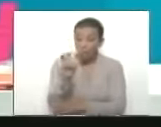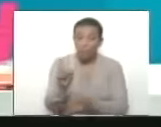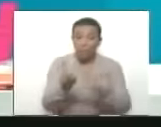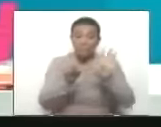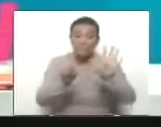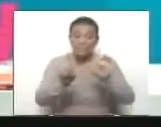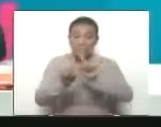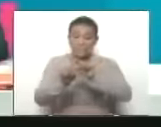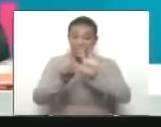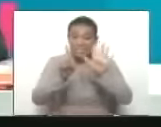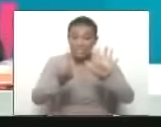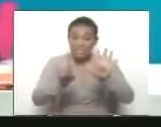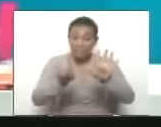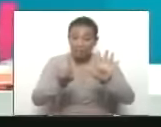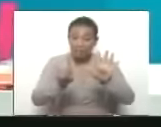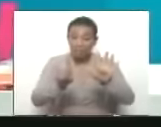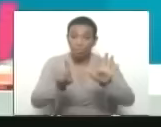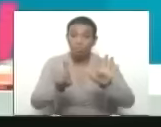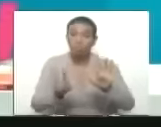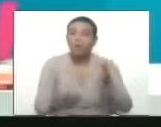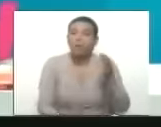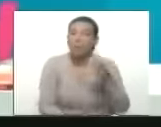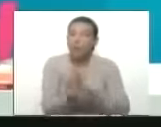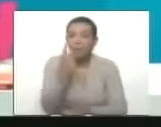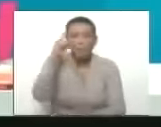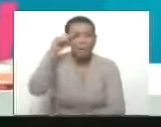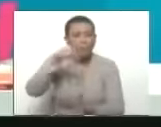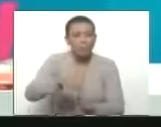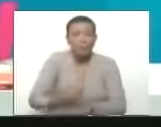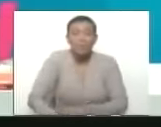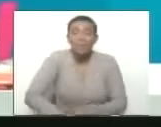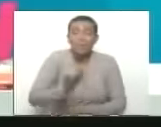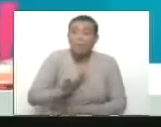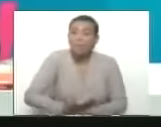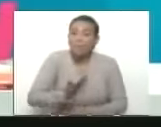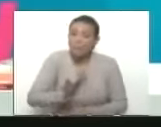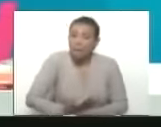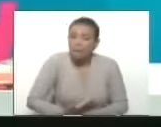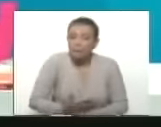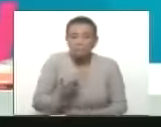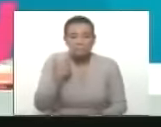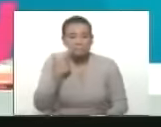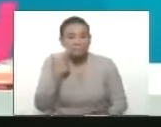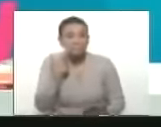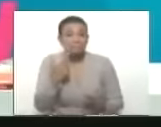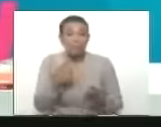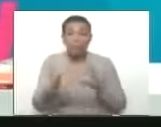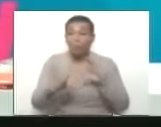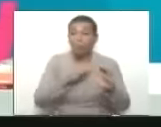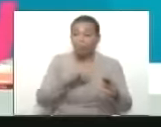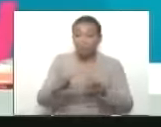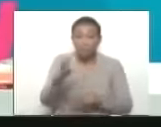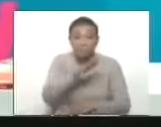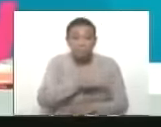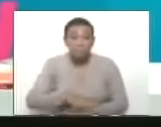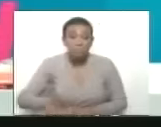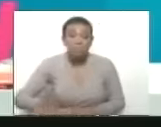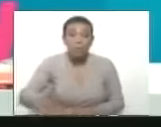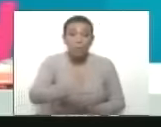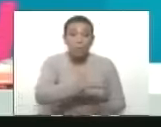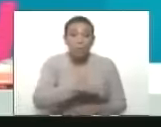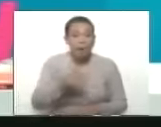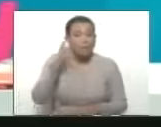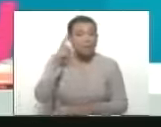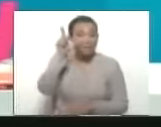Un vértice fundamental, dado la intensa vida comunicacional que